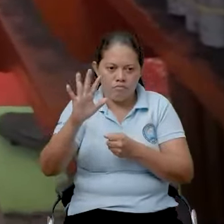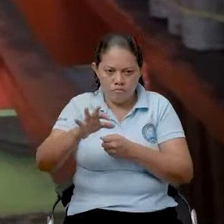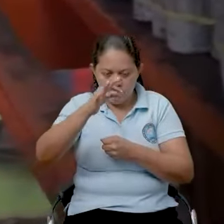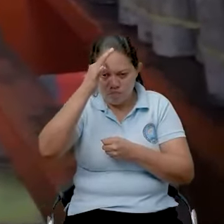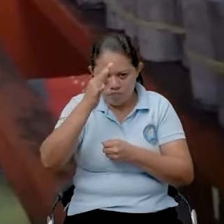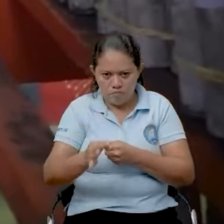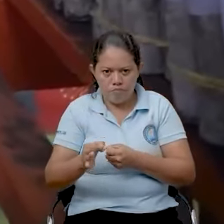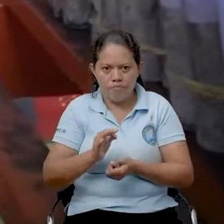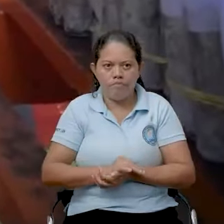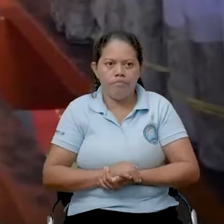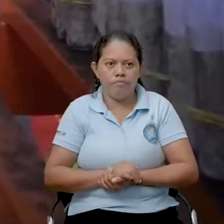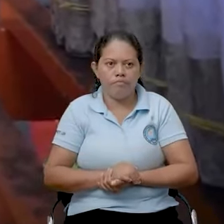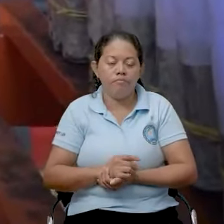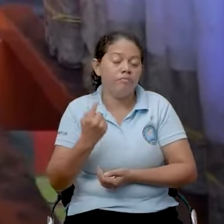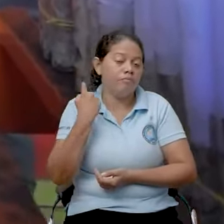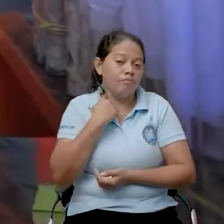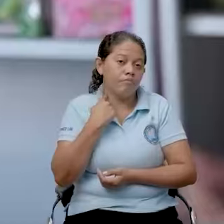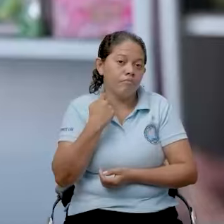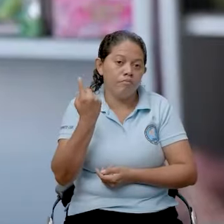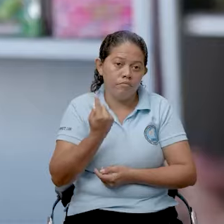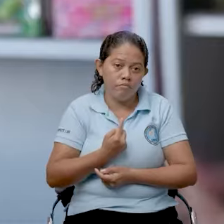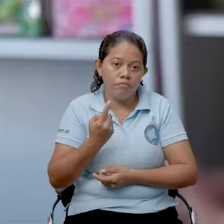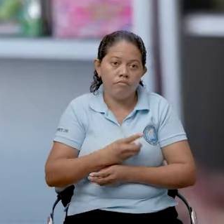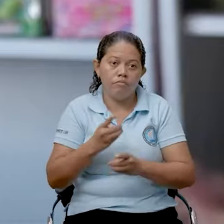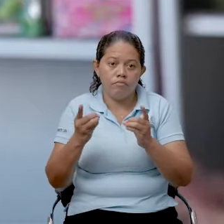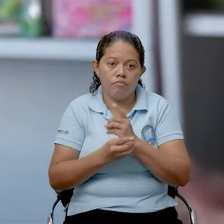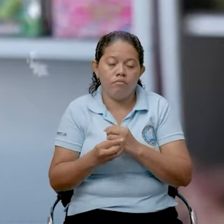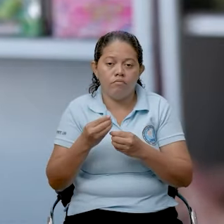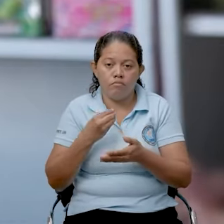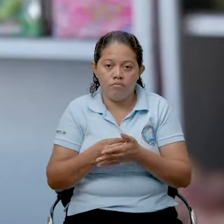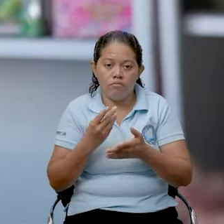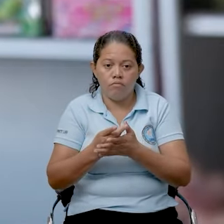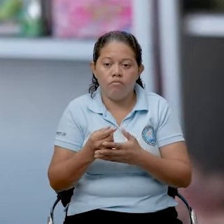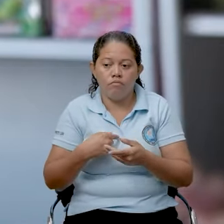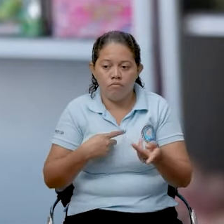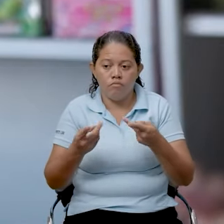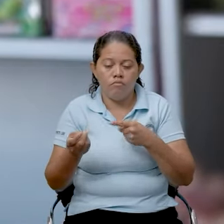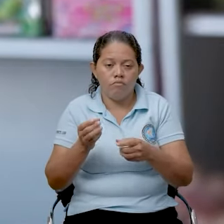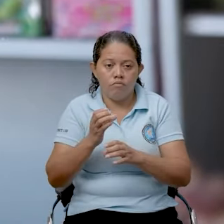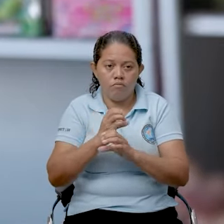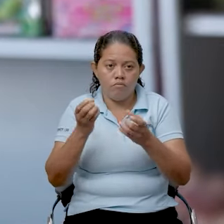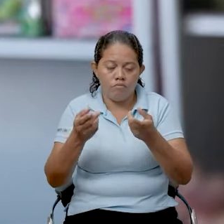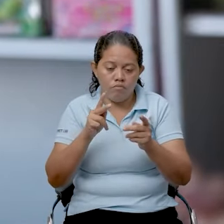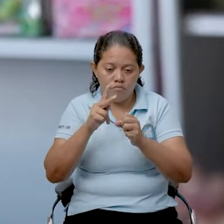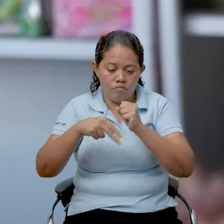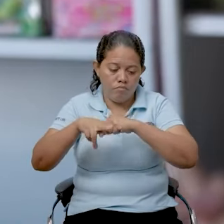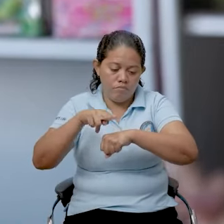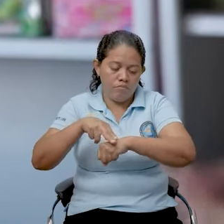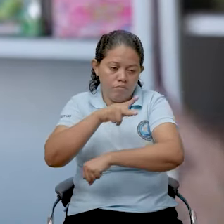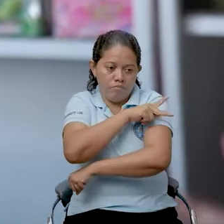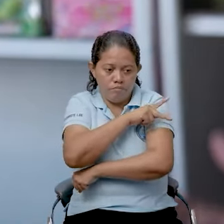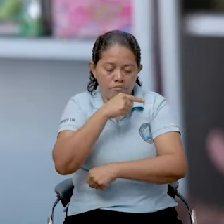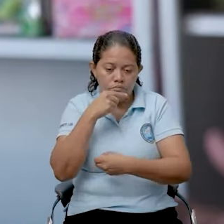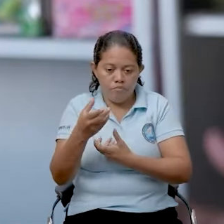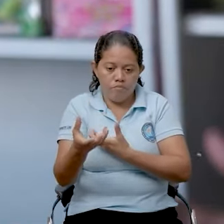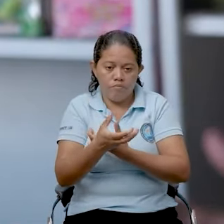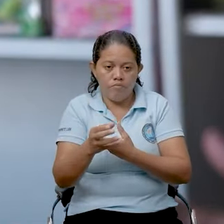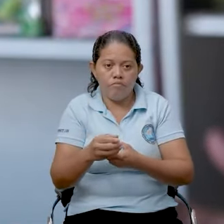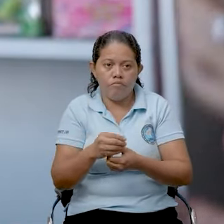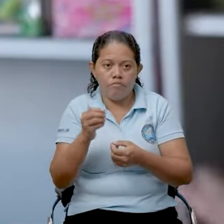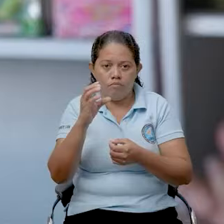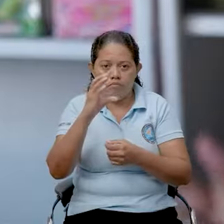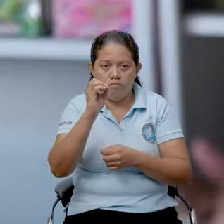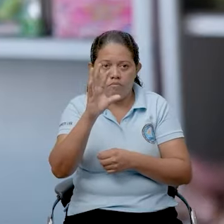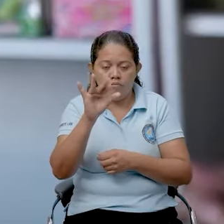seguridad. Siempre cumpliendo las recomendaciones que lo dan los bomberos, dan la policía, lo dan con